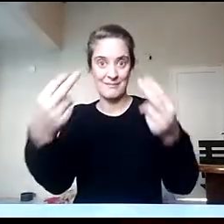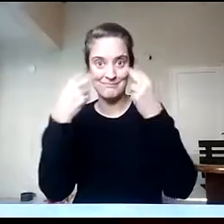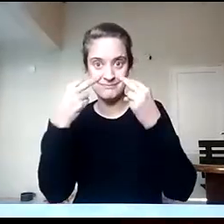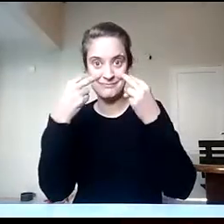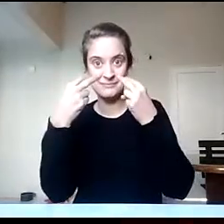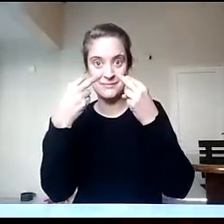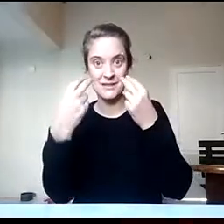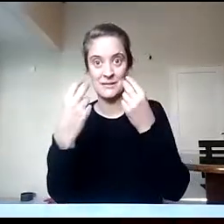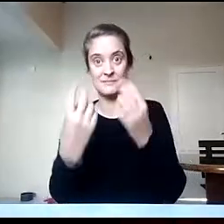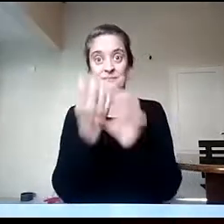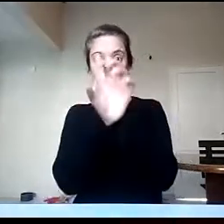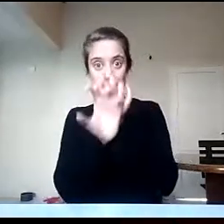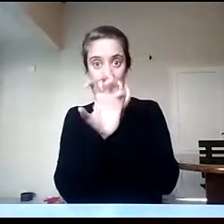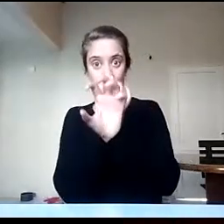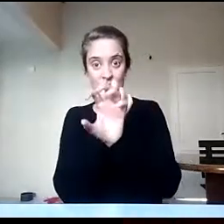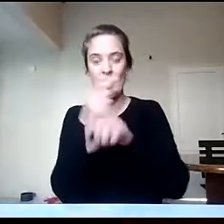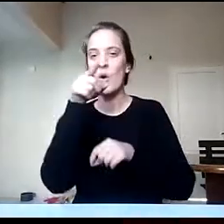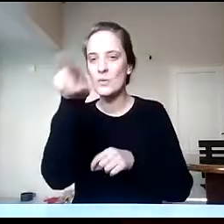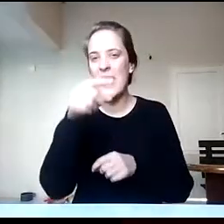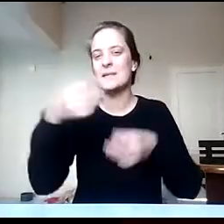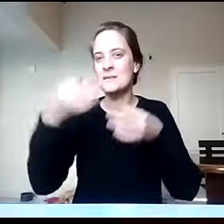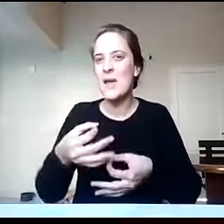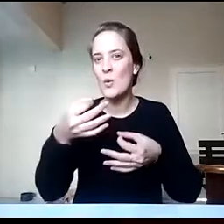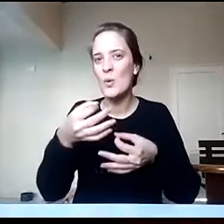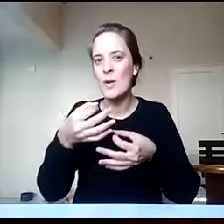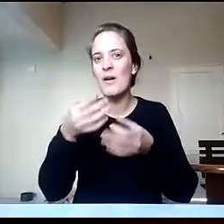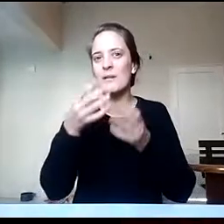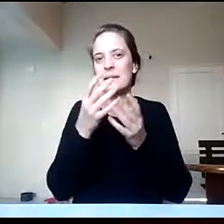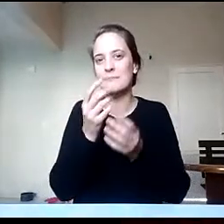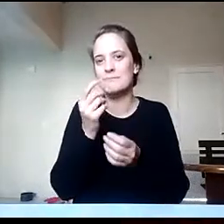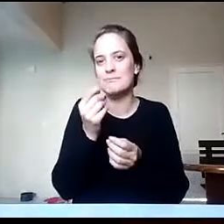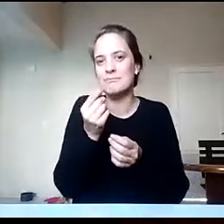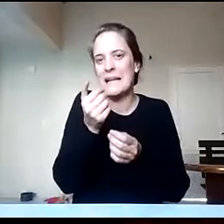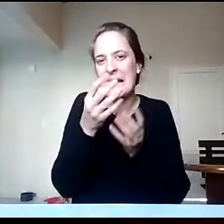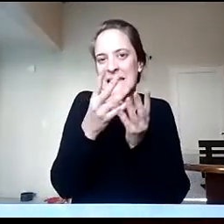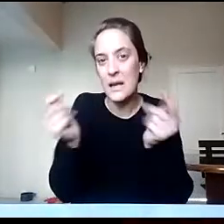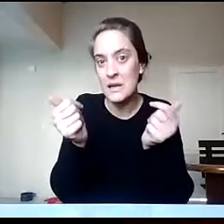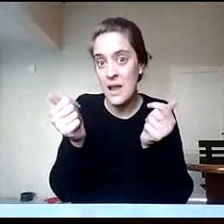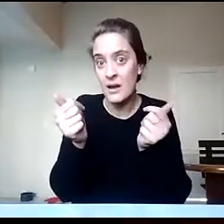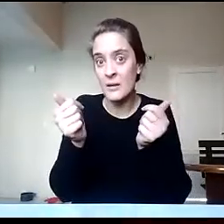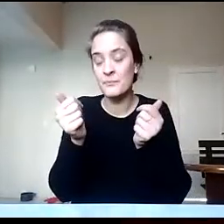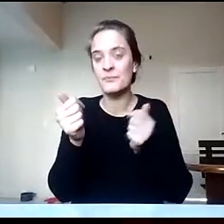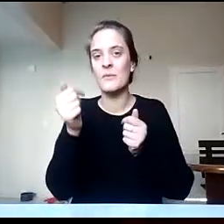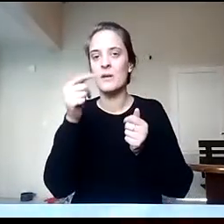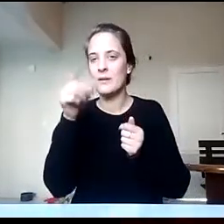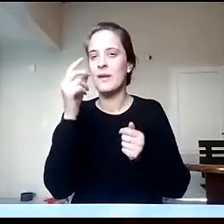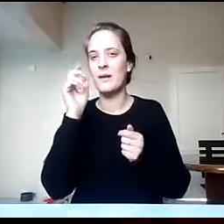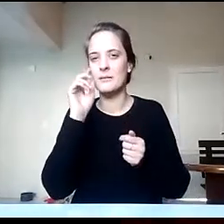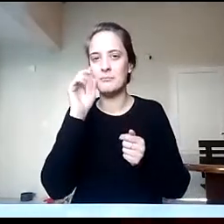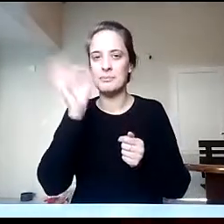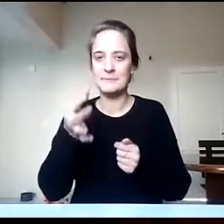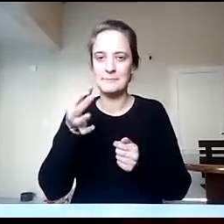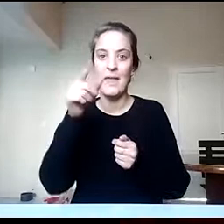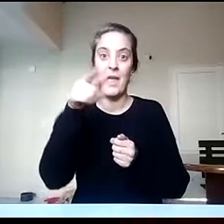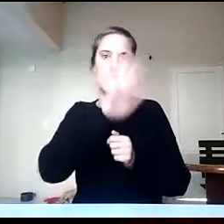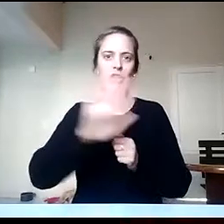seguramente están en un bachiller o han terminado algún bachiller, seguramente podrán ver que la geografía la han tenido en primer año,